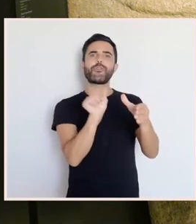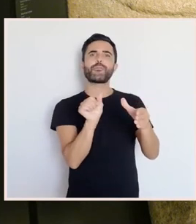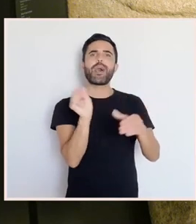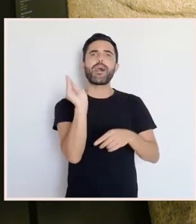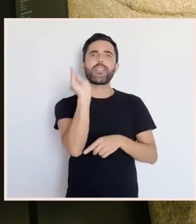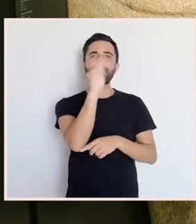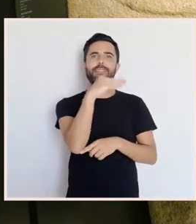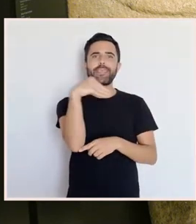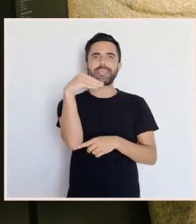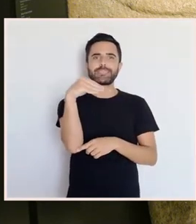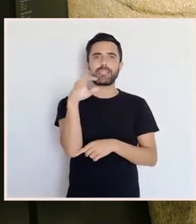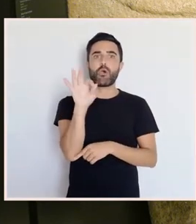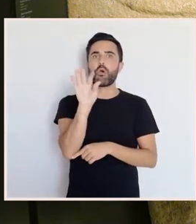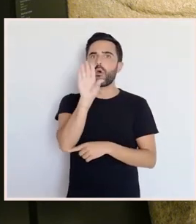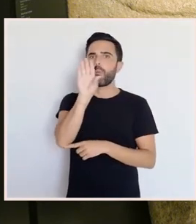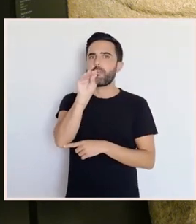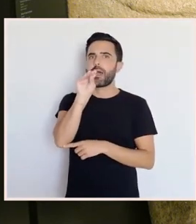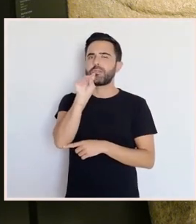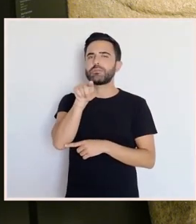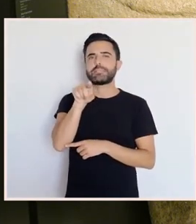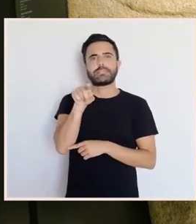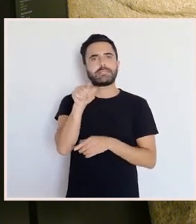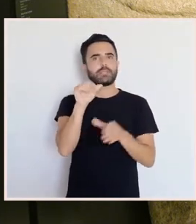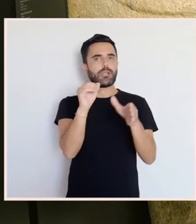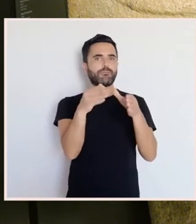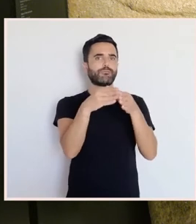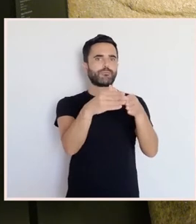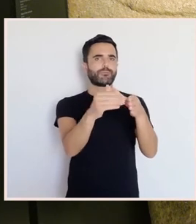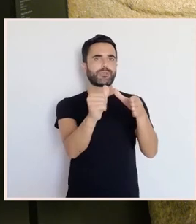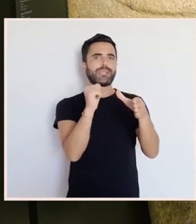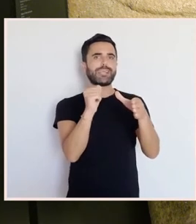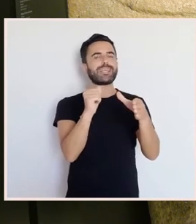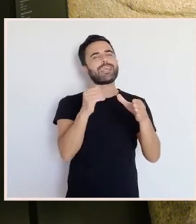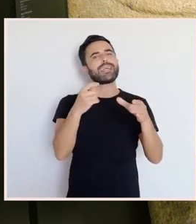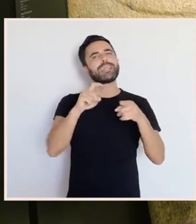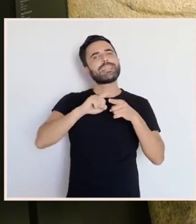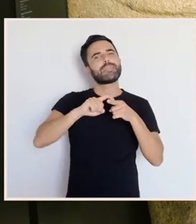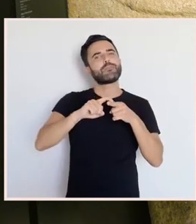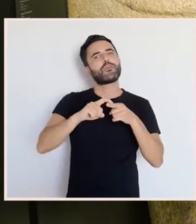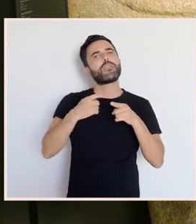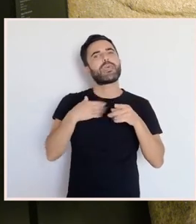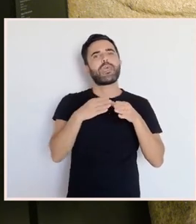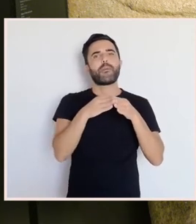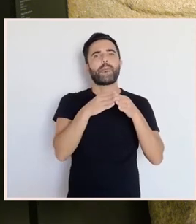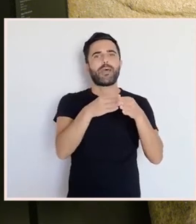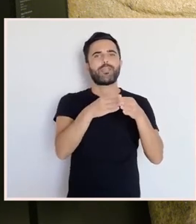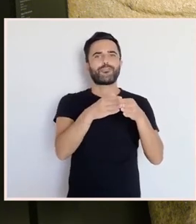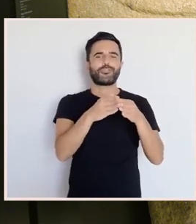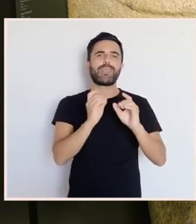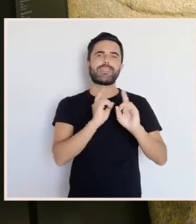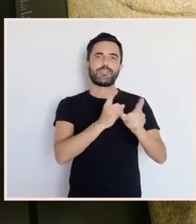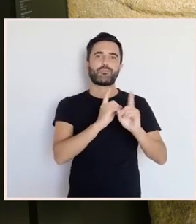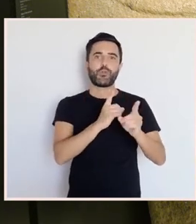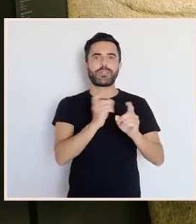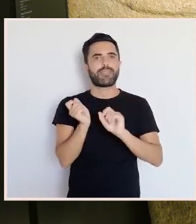é o tipo de mascarón que elevaban as embarcacións romanas de carga ou de transporte a soneraria navis. Que pasa